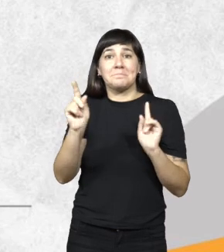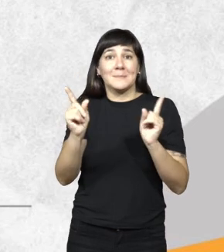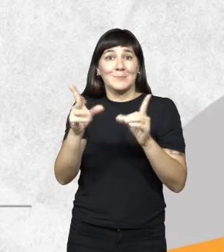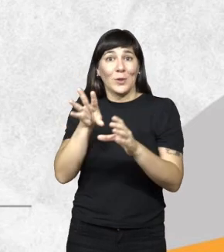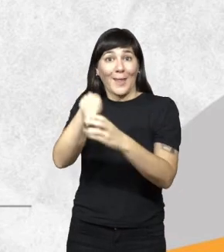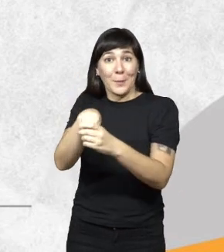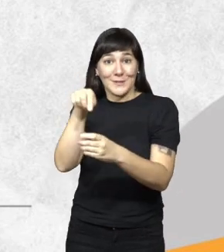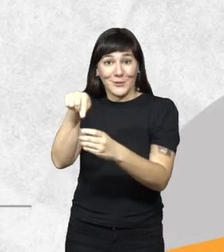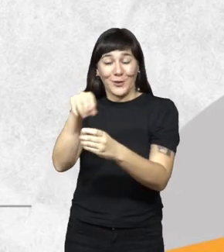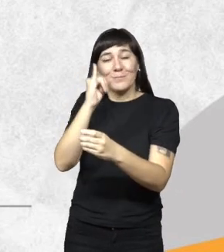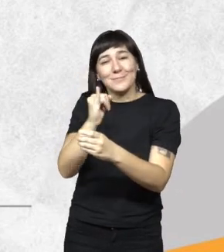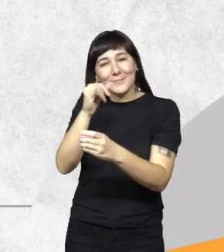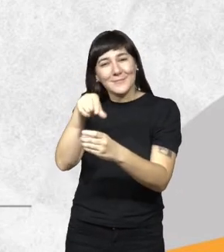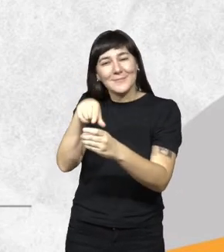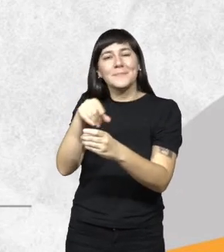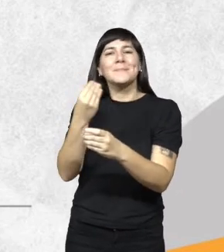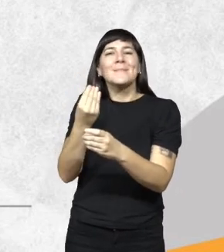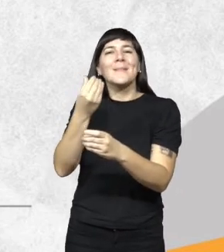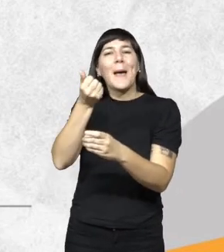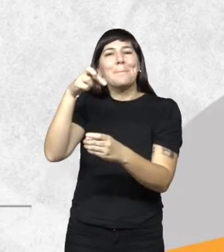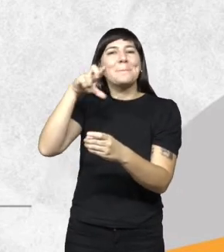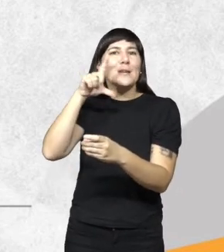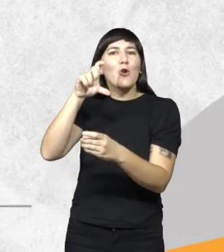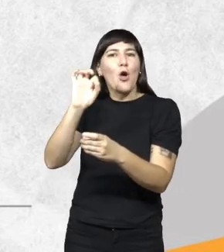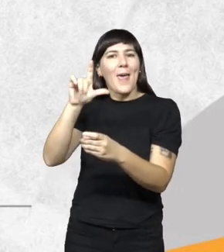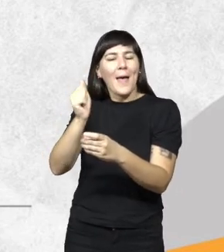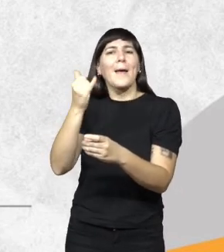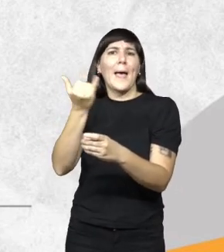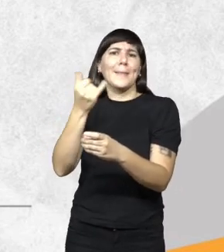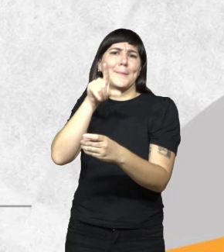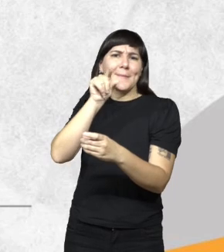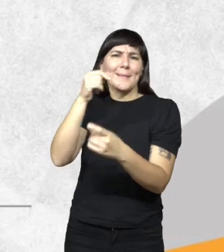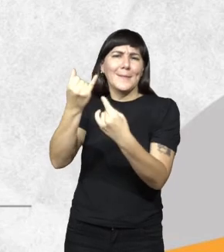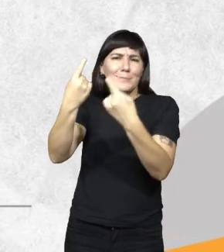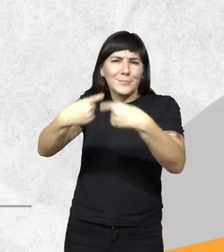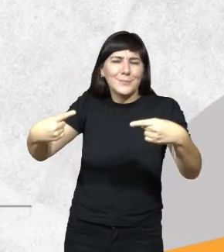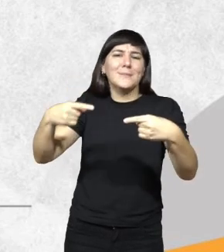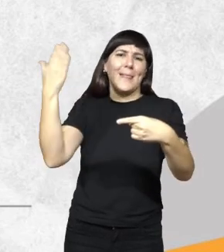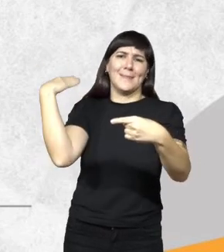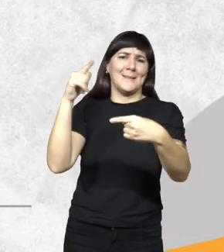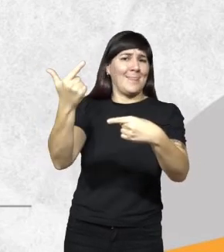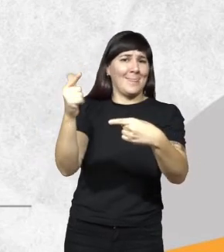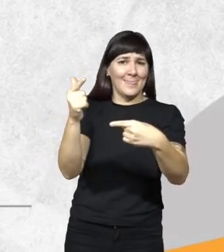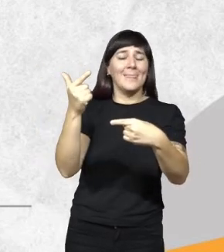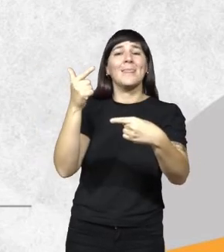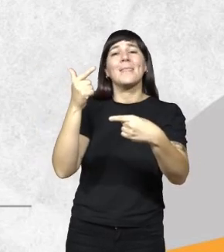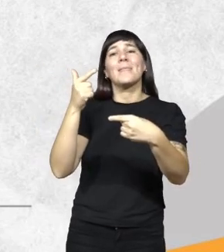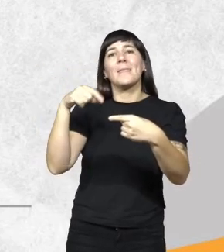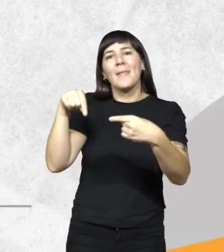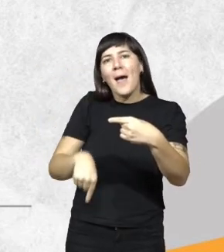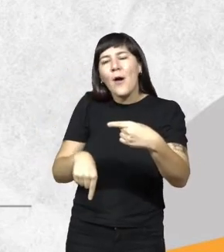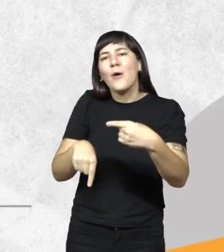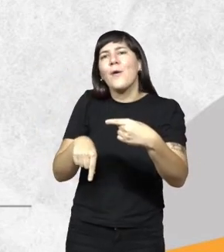intervención que es la extracción apícola que anteriormente no la teníamos que anteriormente las áreas no tenían presente pero si